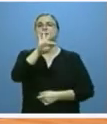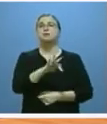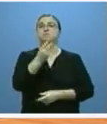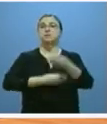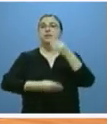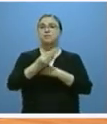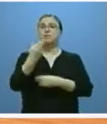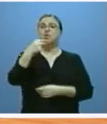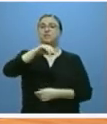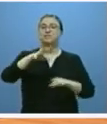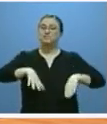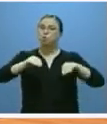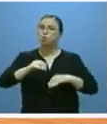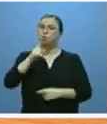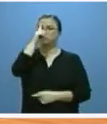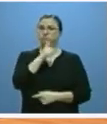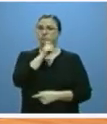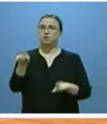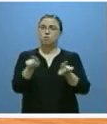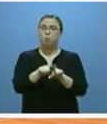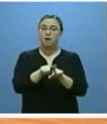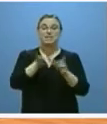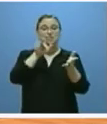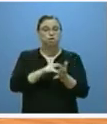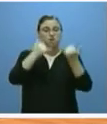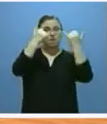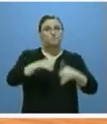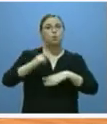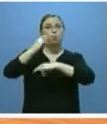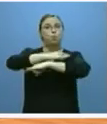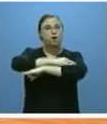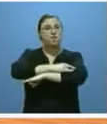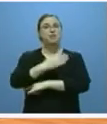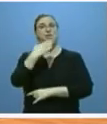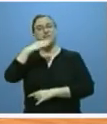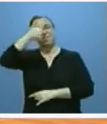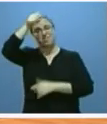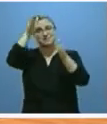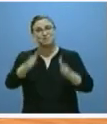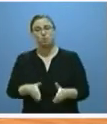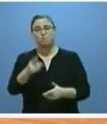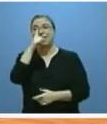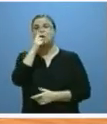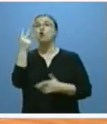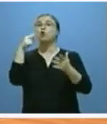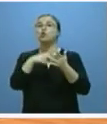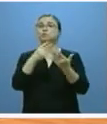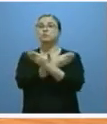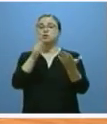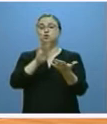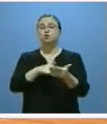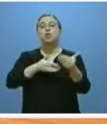Asimismo, se está celebrando la edición de las edades del hombre en Cuellar que en 2018 tendrán su sede en Aguilar de Campó.